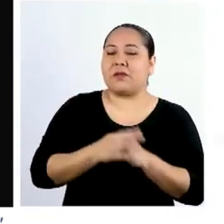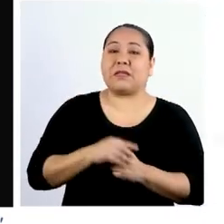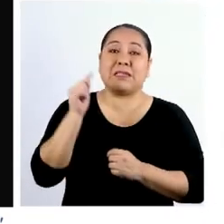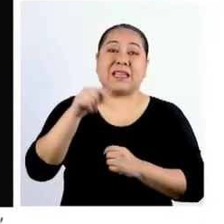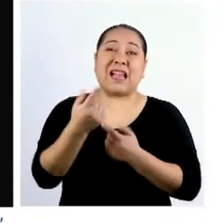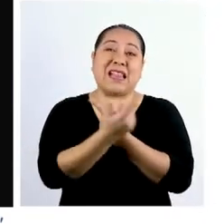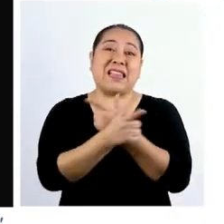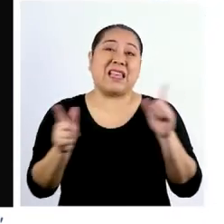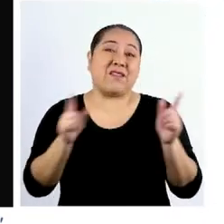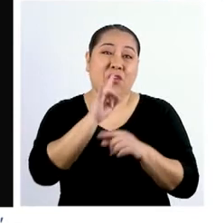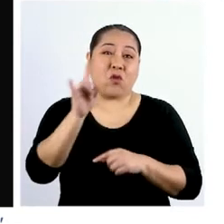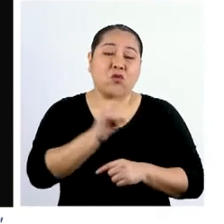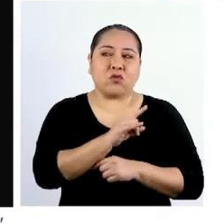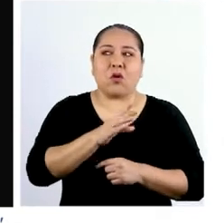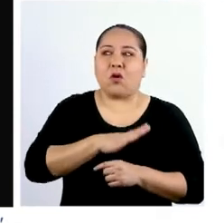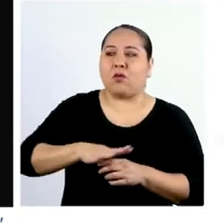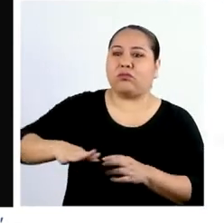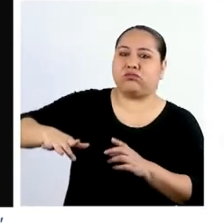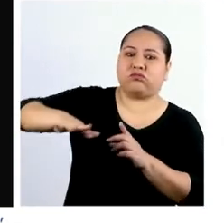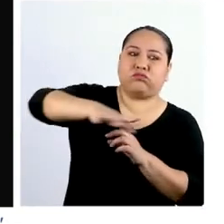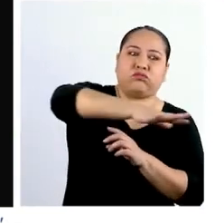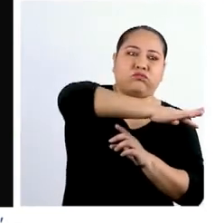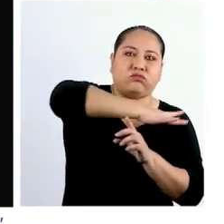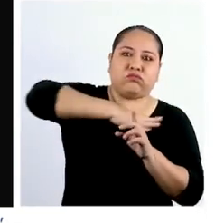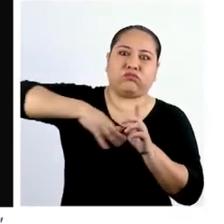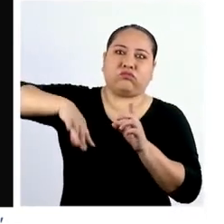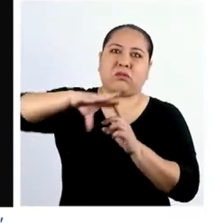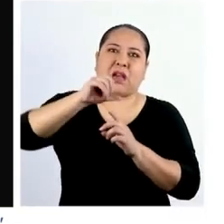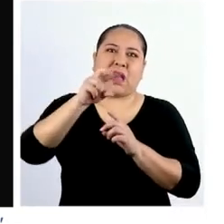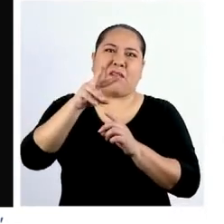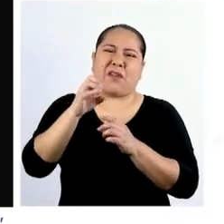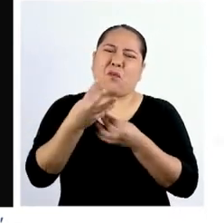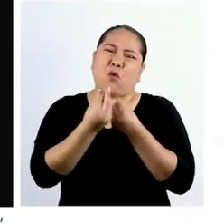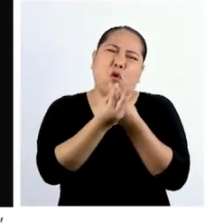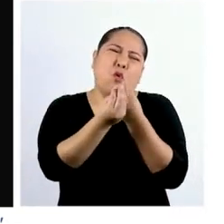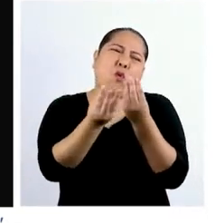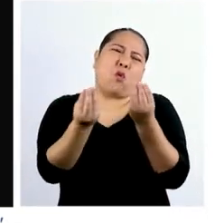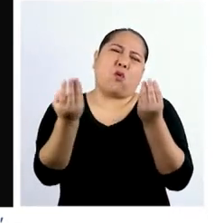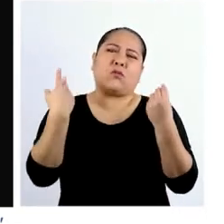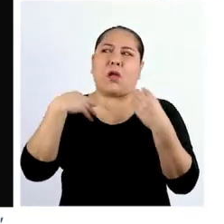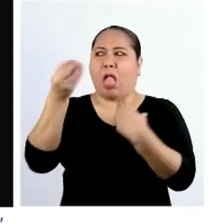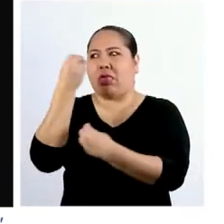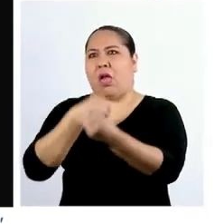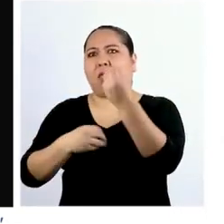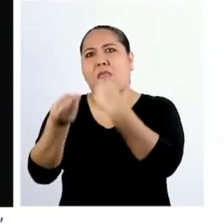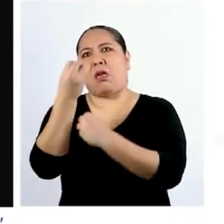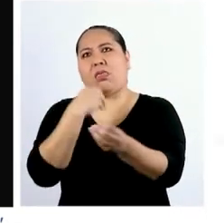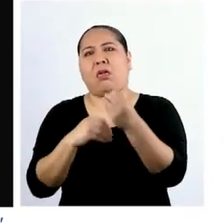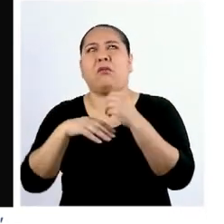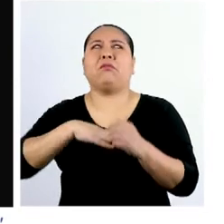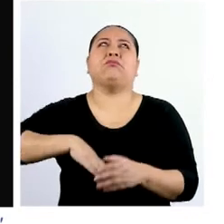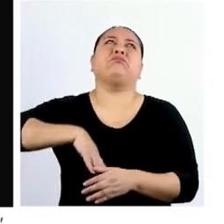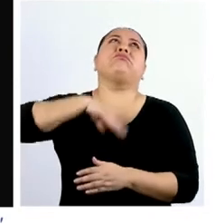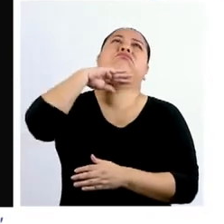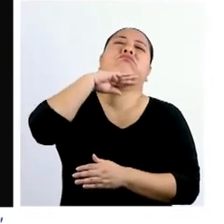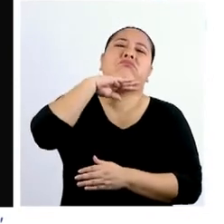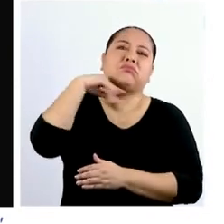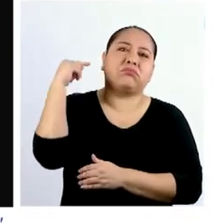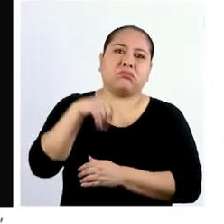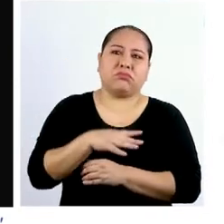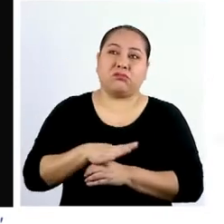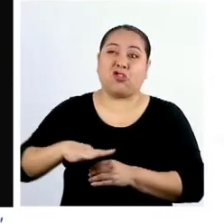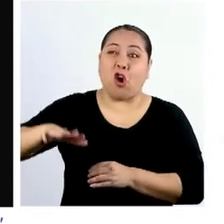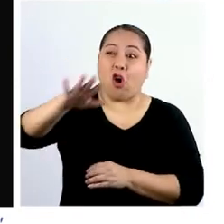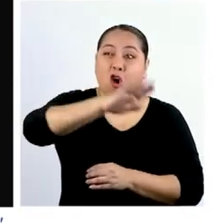recurso de libre uso, estaríamos rodeados de caviar. Sería tan abundante que podríamos comerlo hasta hartarnos y